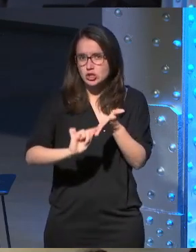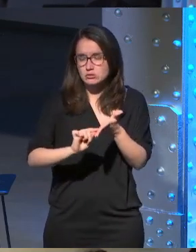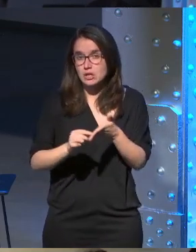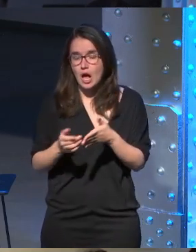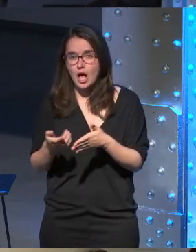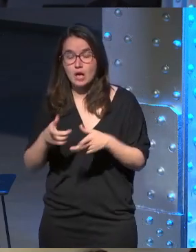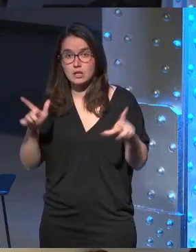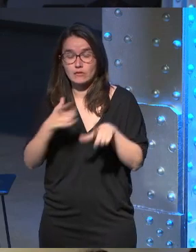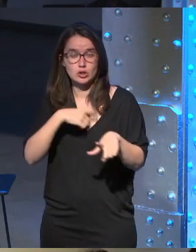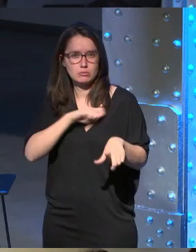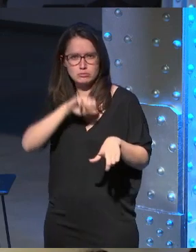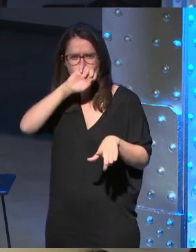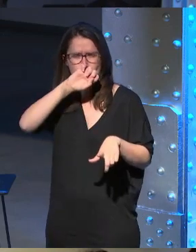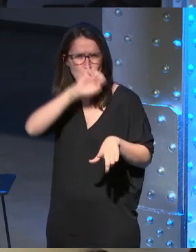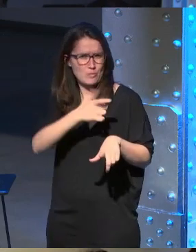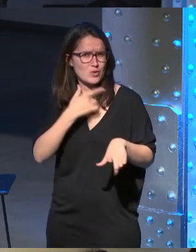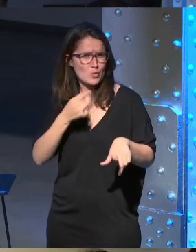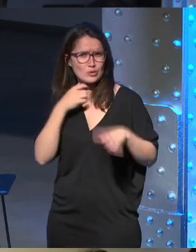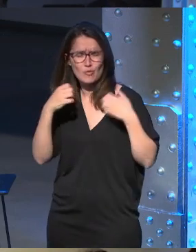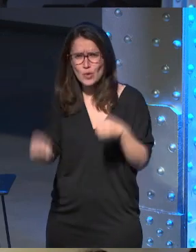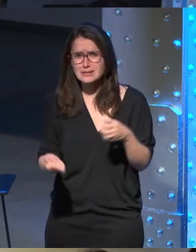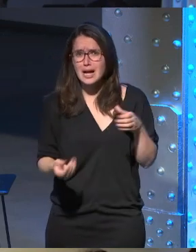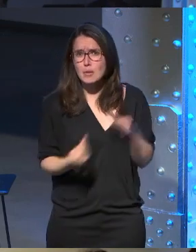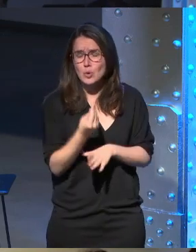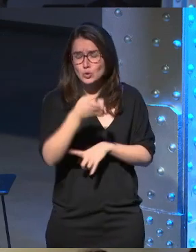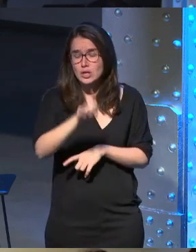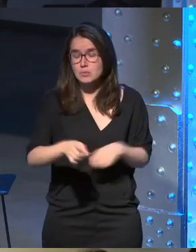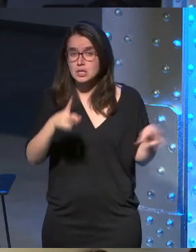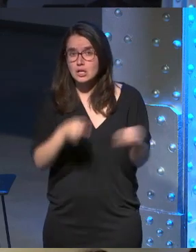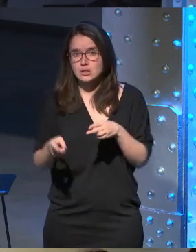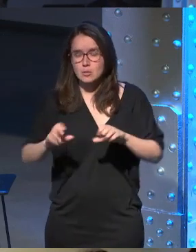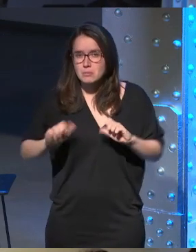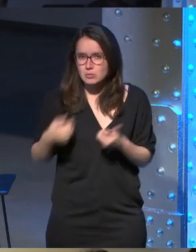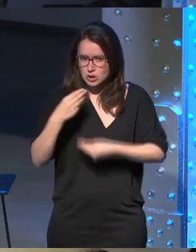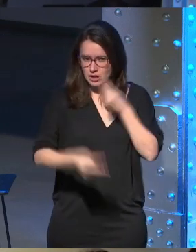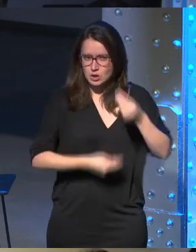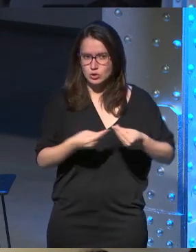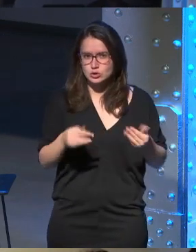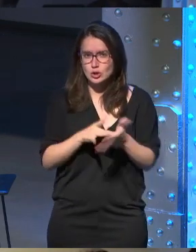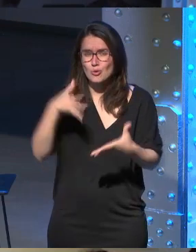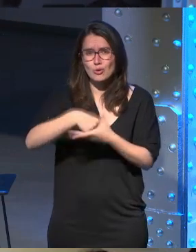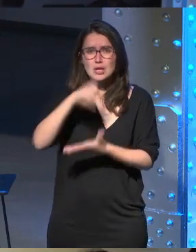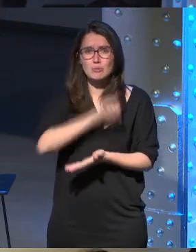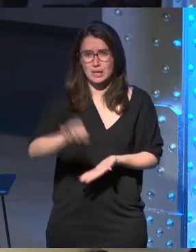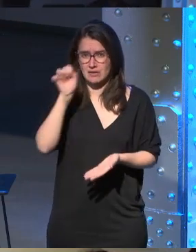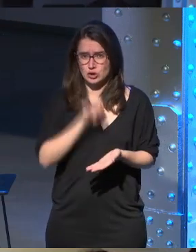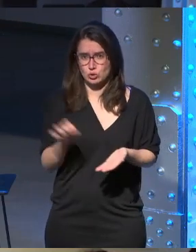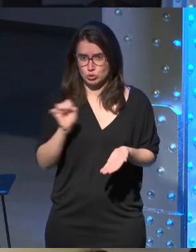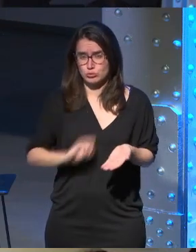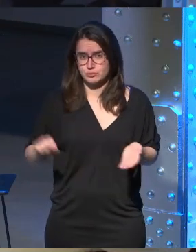Televisión Española le encantó a la productora de la serie le encantó y nos pusimos manos a la obra creamos un contenido maravilloso